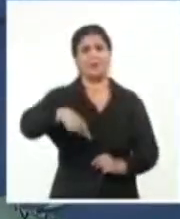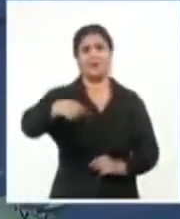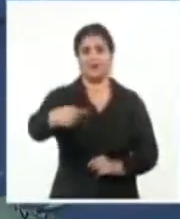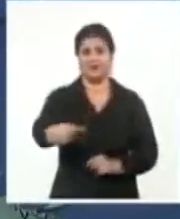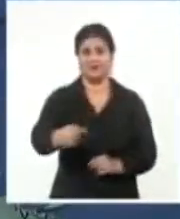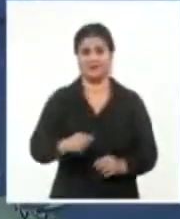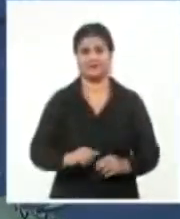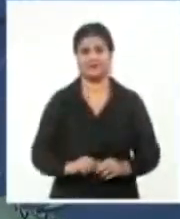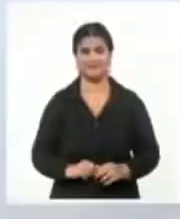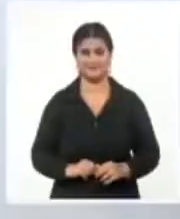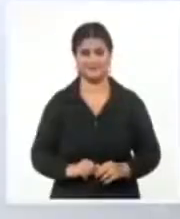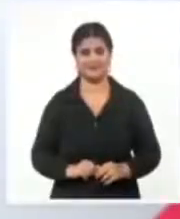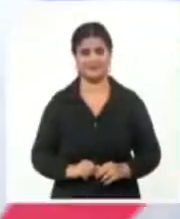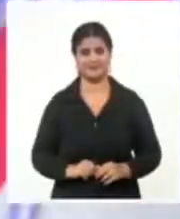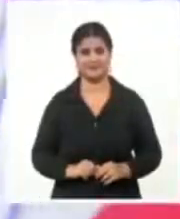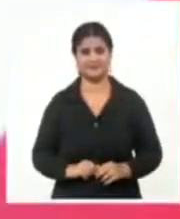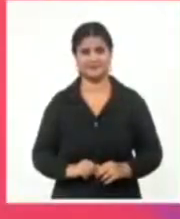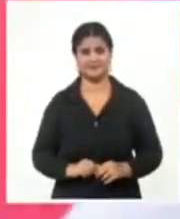y tenga buen día.